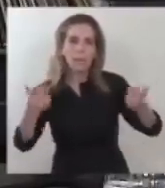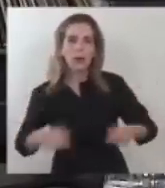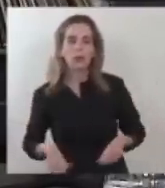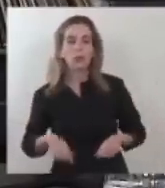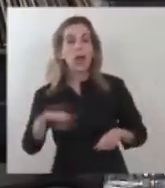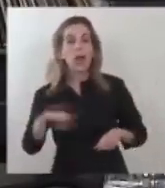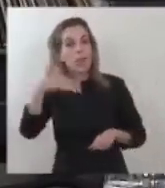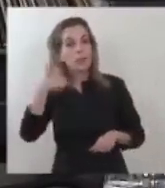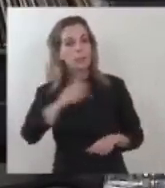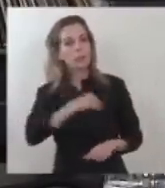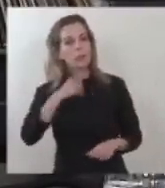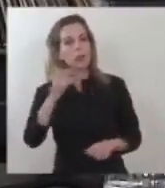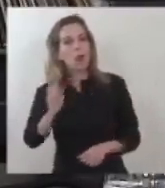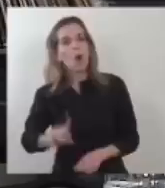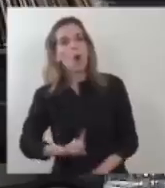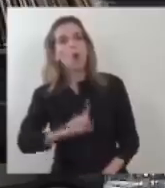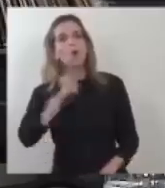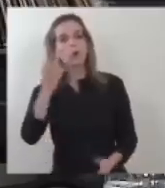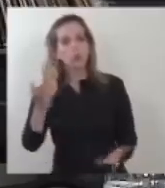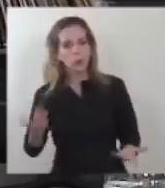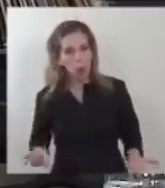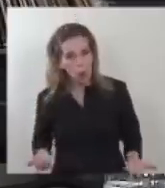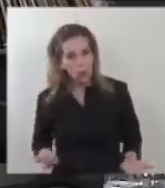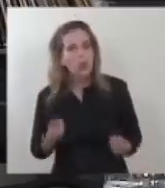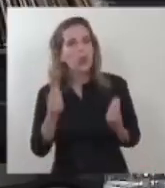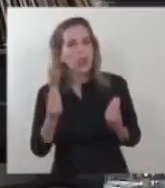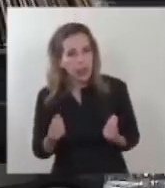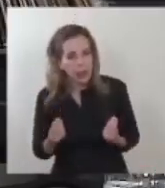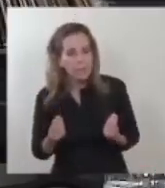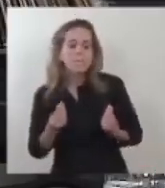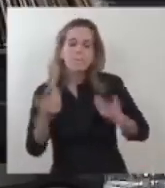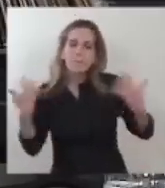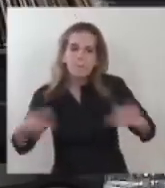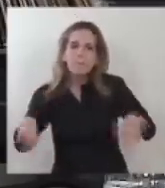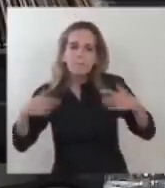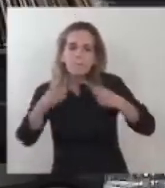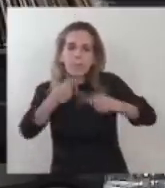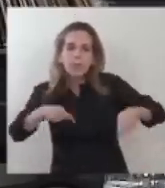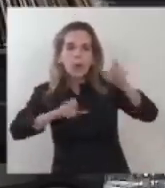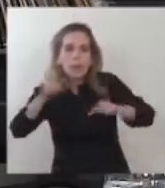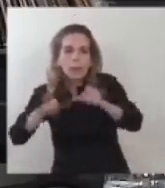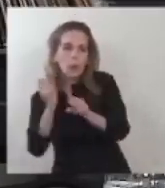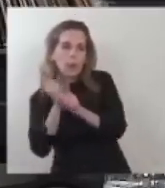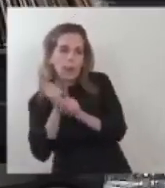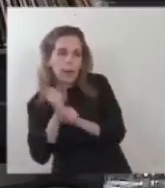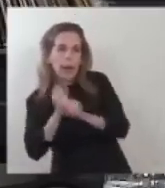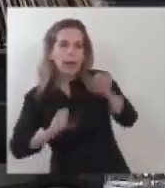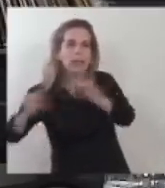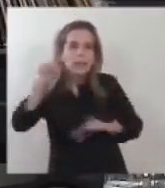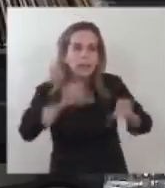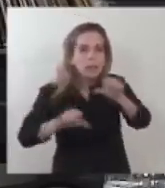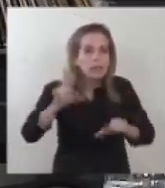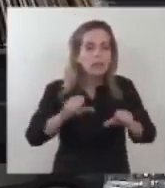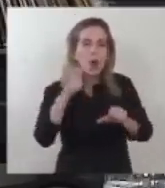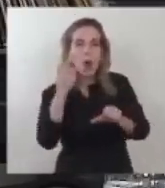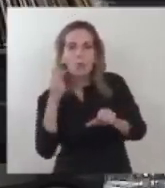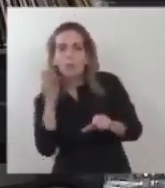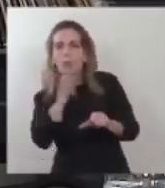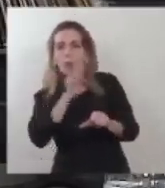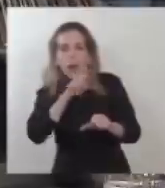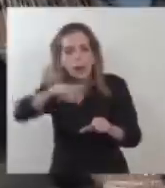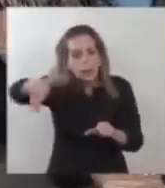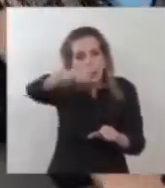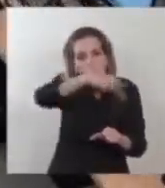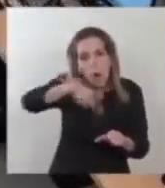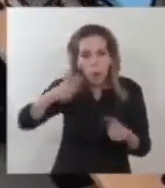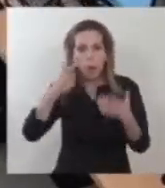orgullosos de todos estos científicos, todos estos hombres, todas estas